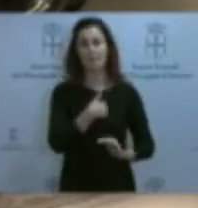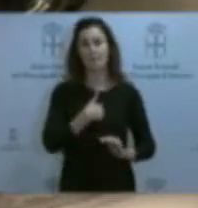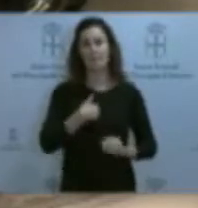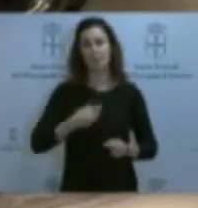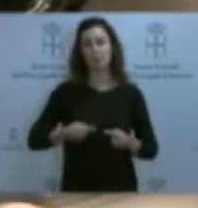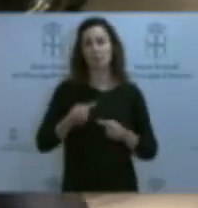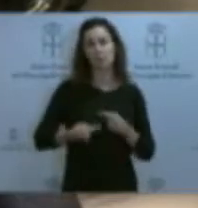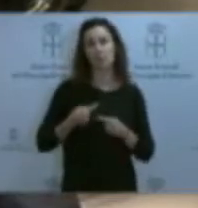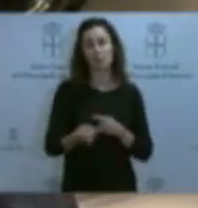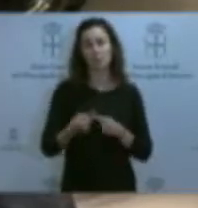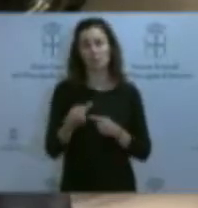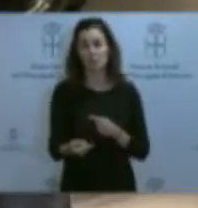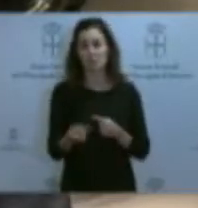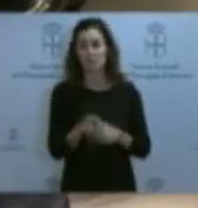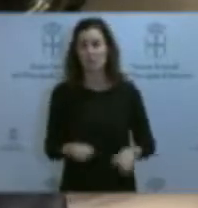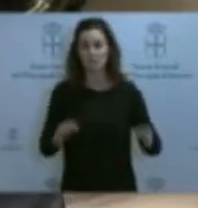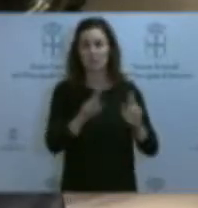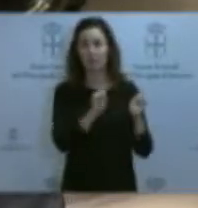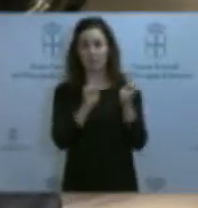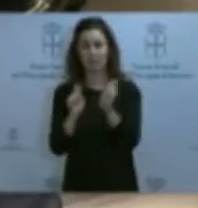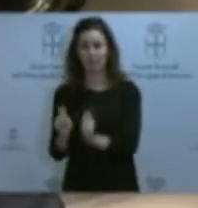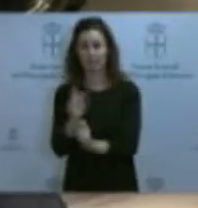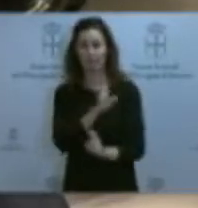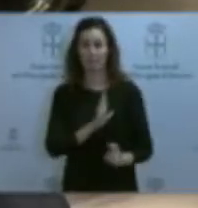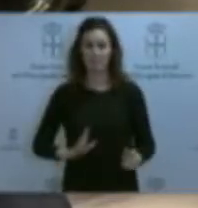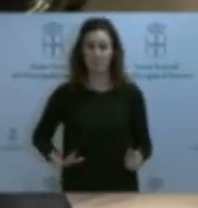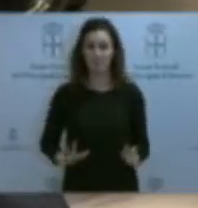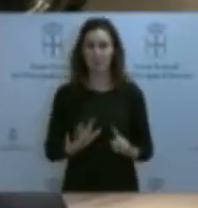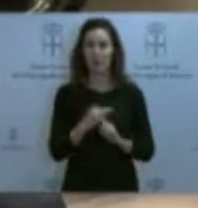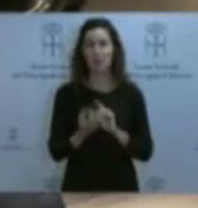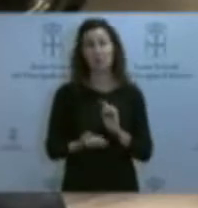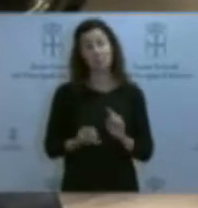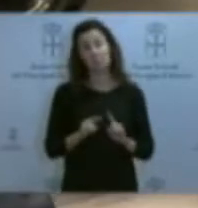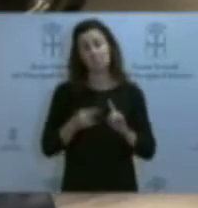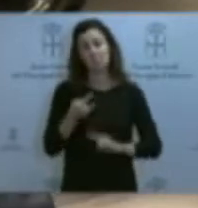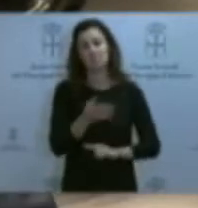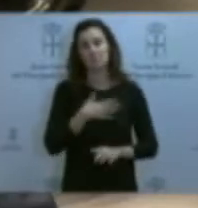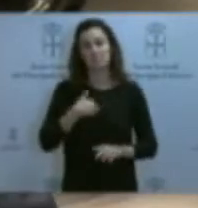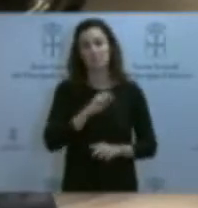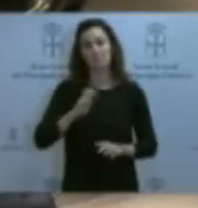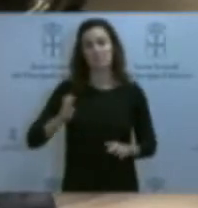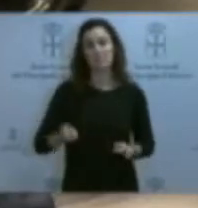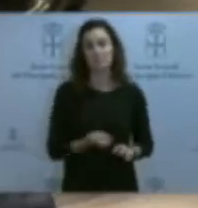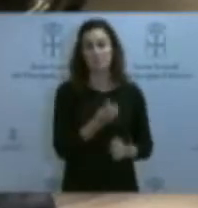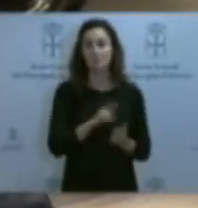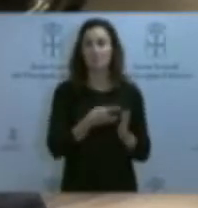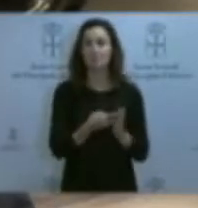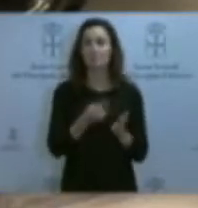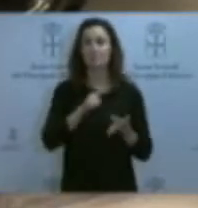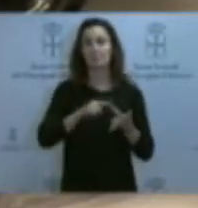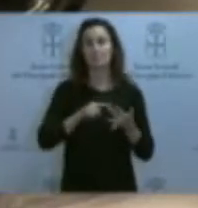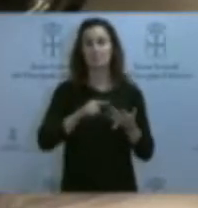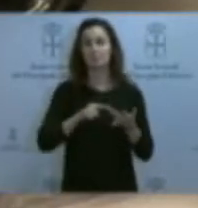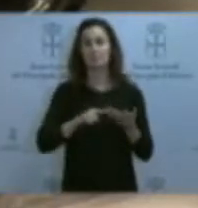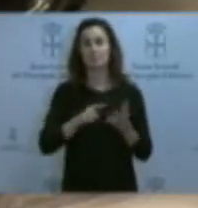sociedad, se produjo una reasignación temporal circunstancial de funciones y proyectos entre otro personal de la sociedad.